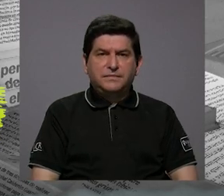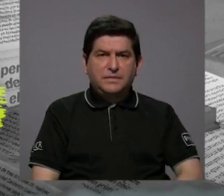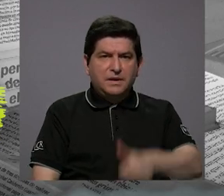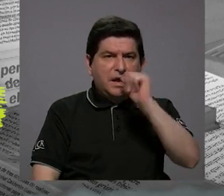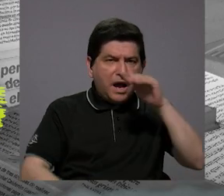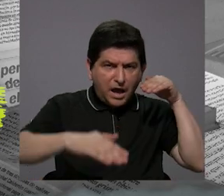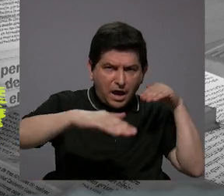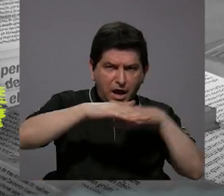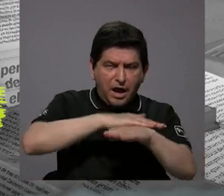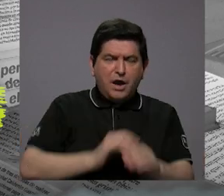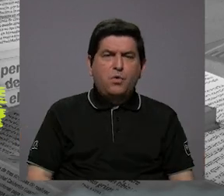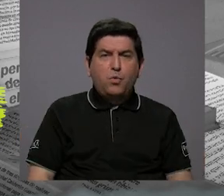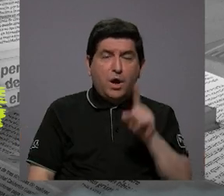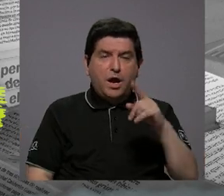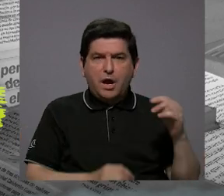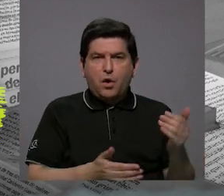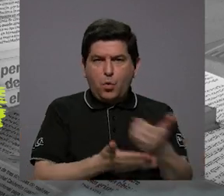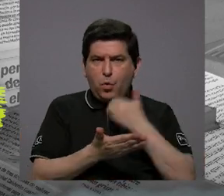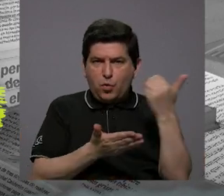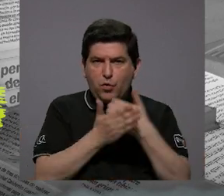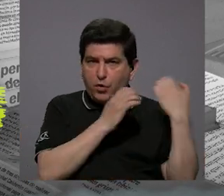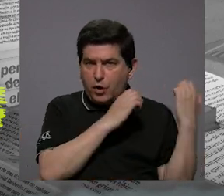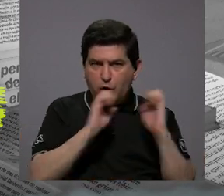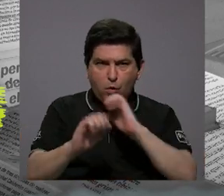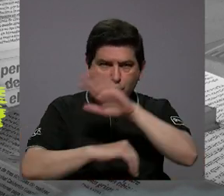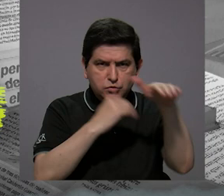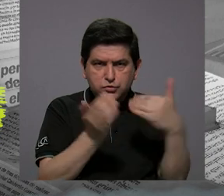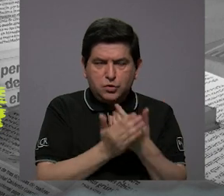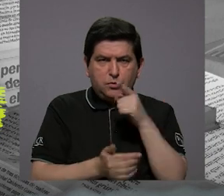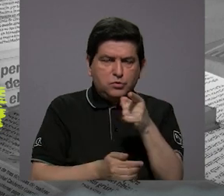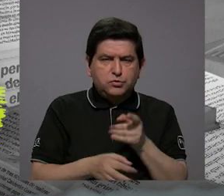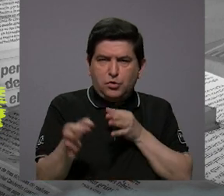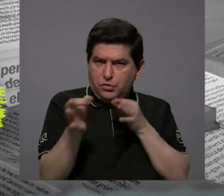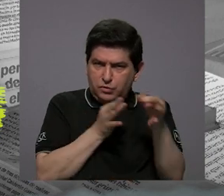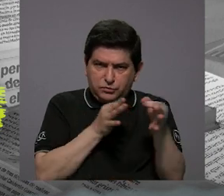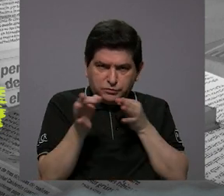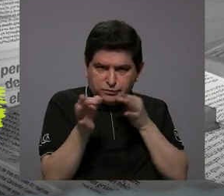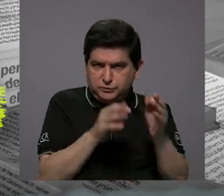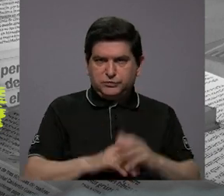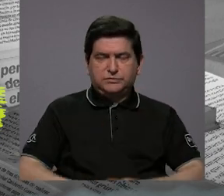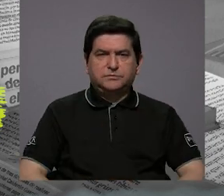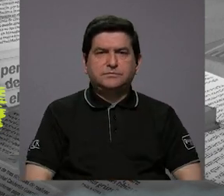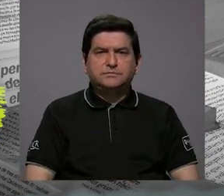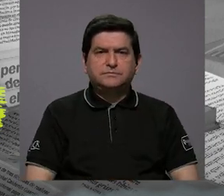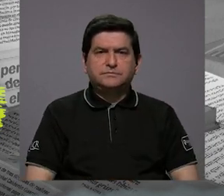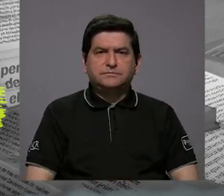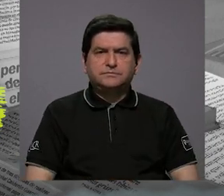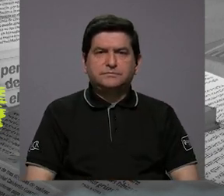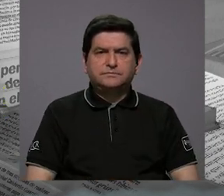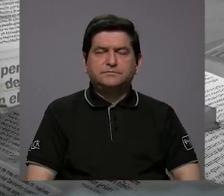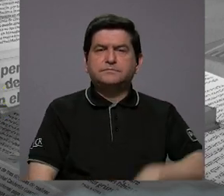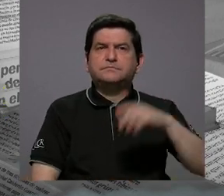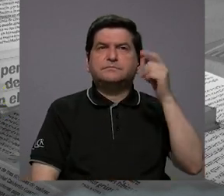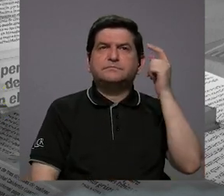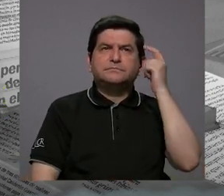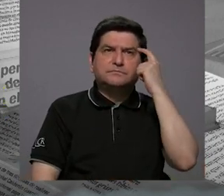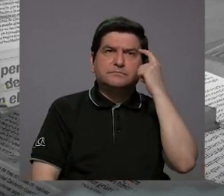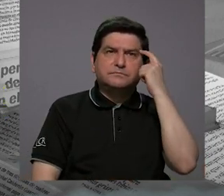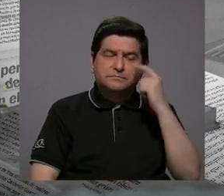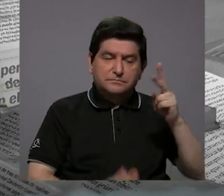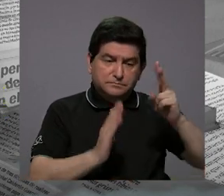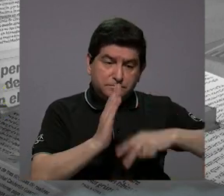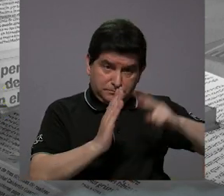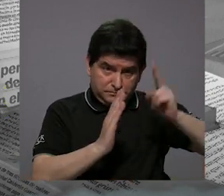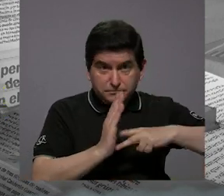las aguas subterráneas un recurso estratégico, por todo lo que usted ha enumerado, por lo que